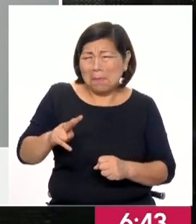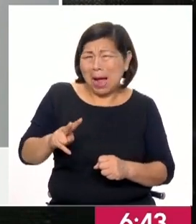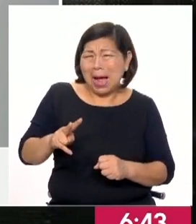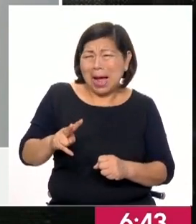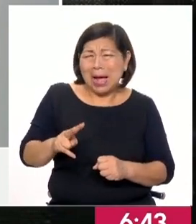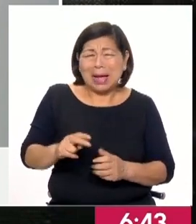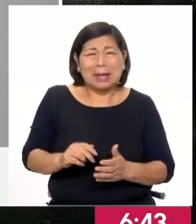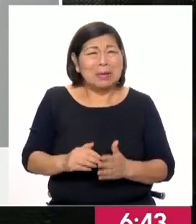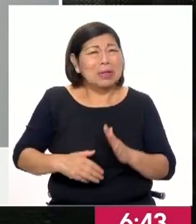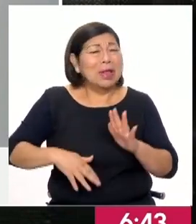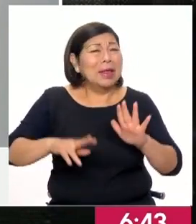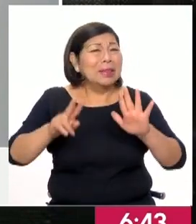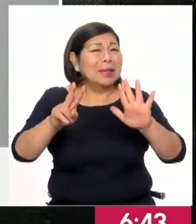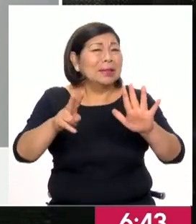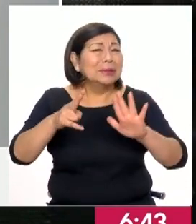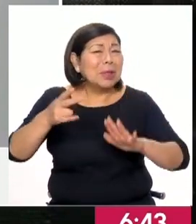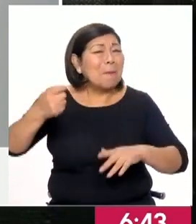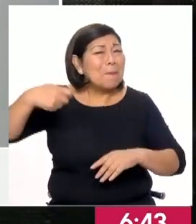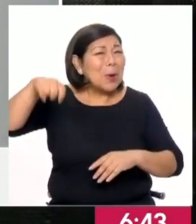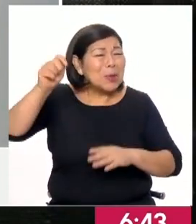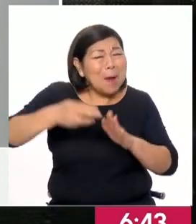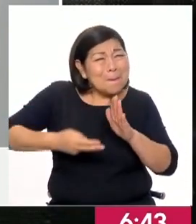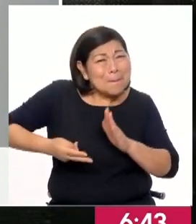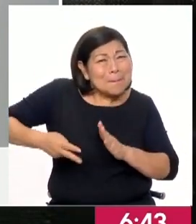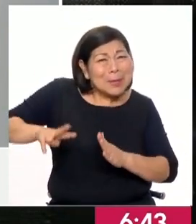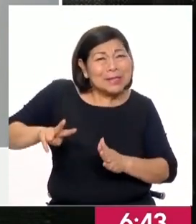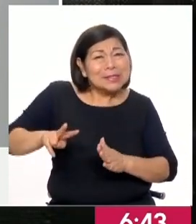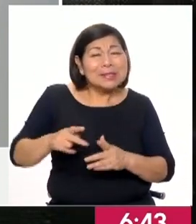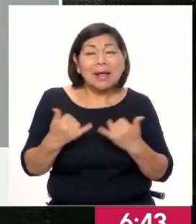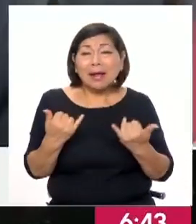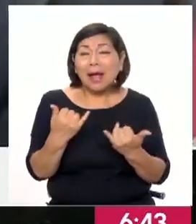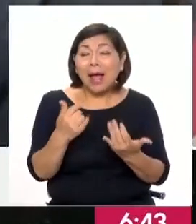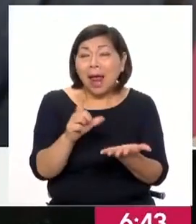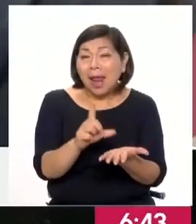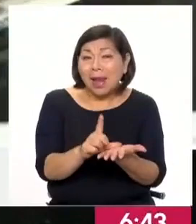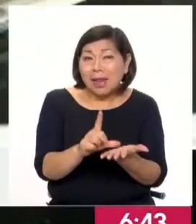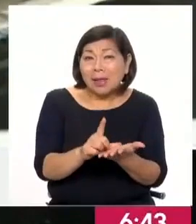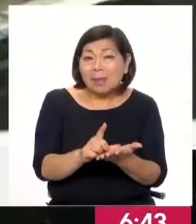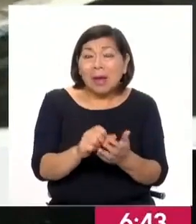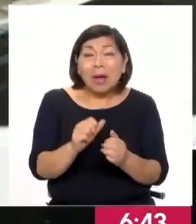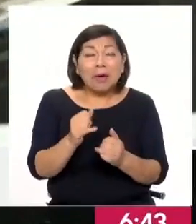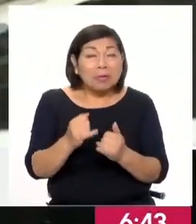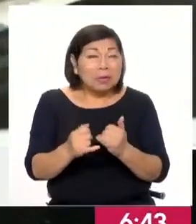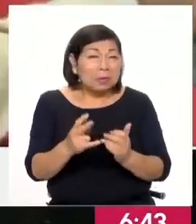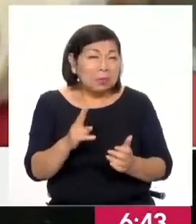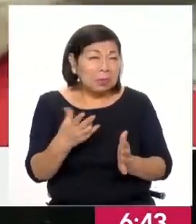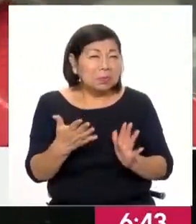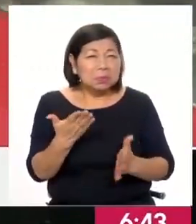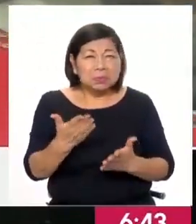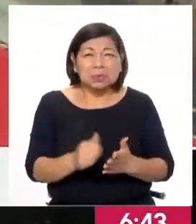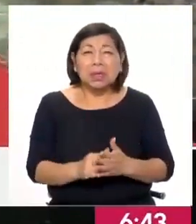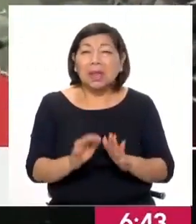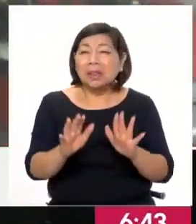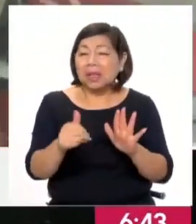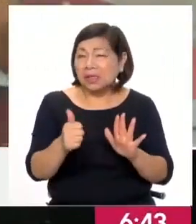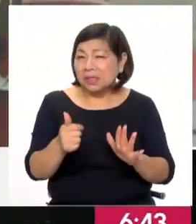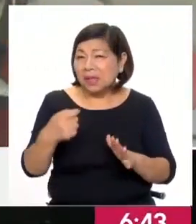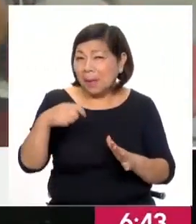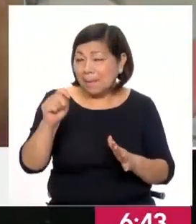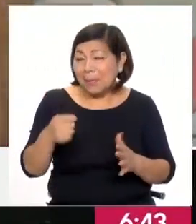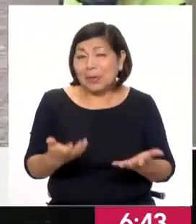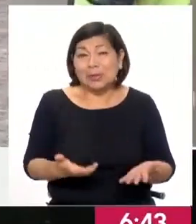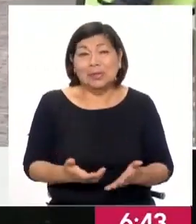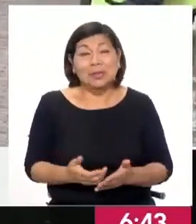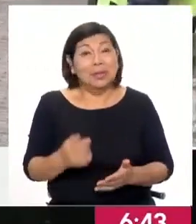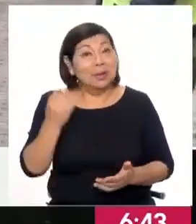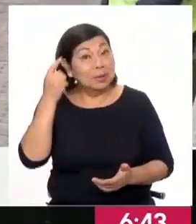de más de 17%, ¿no? Nosotros en Lima desde el fin del 2020 tenemos una inflación acumulada del 16%, para